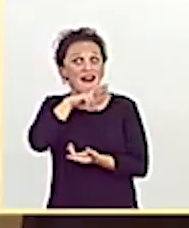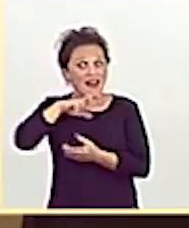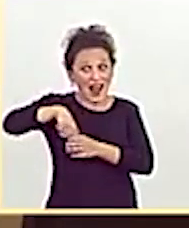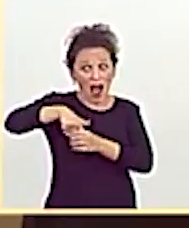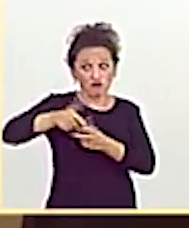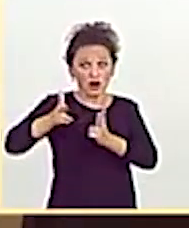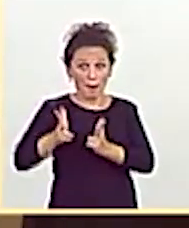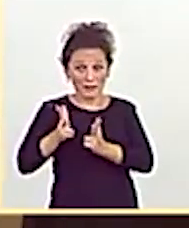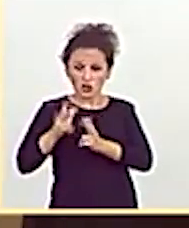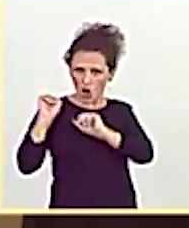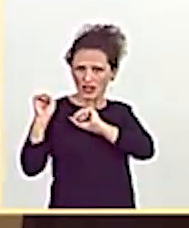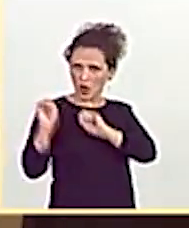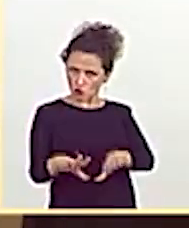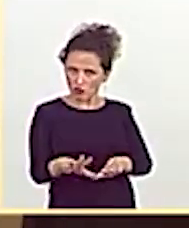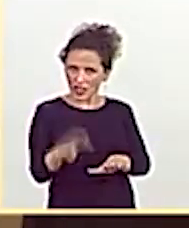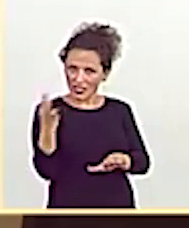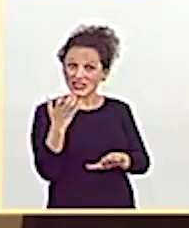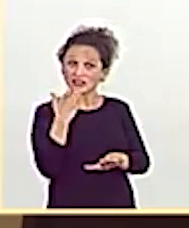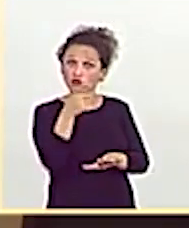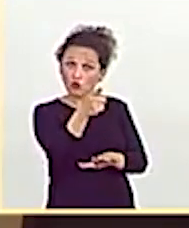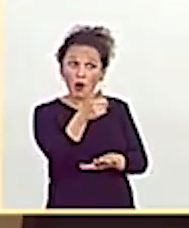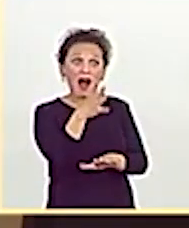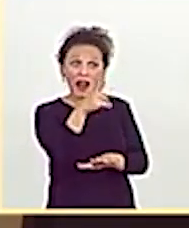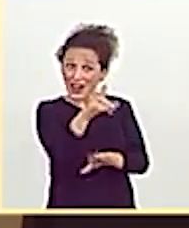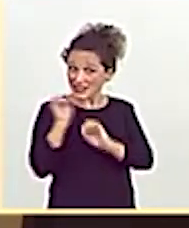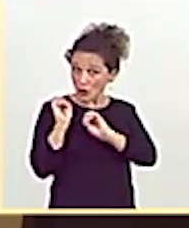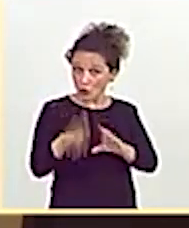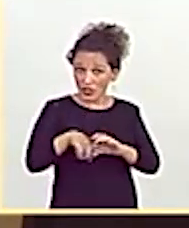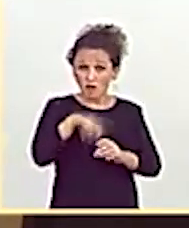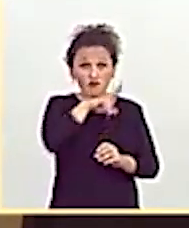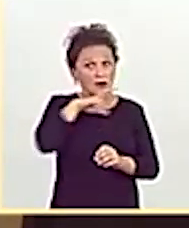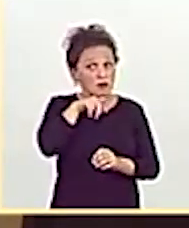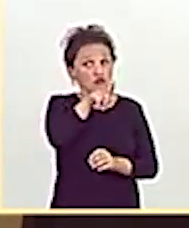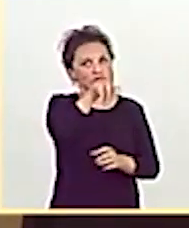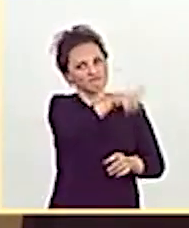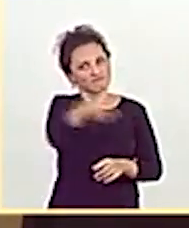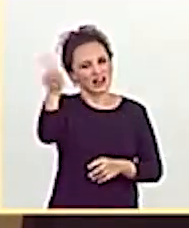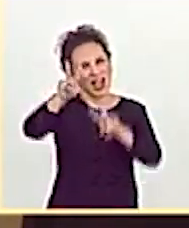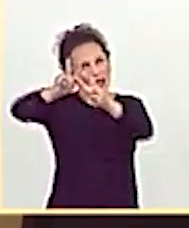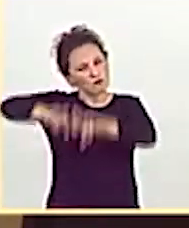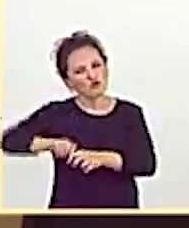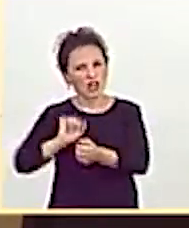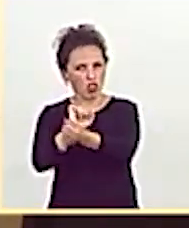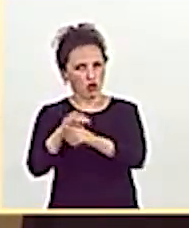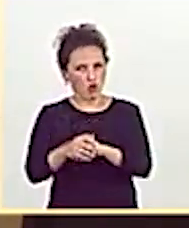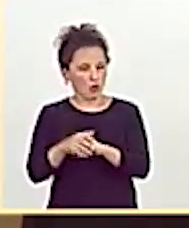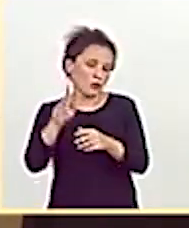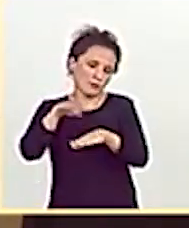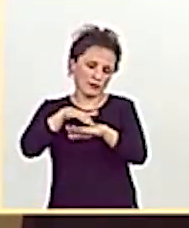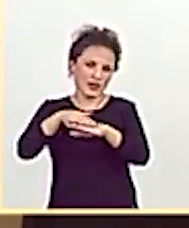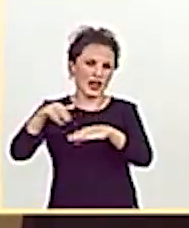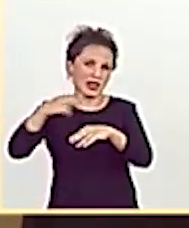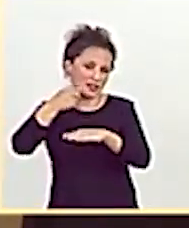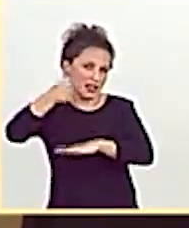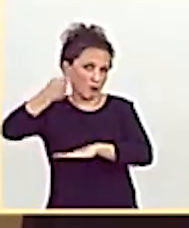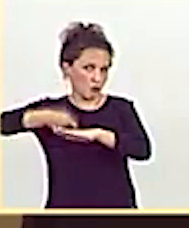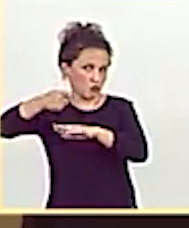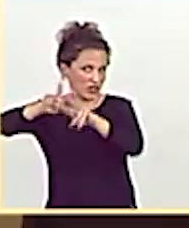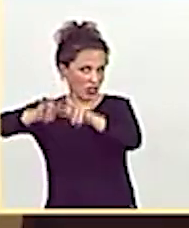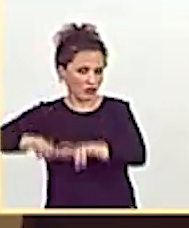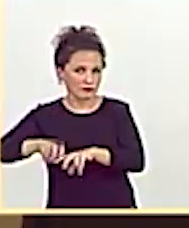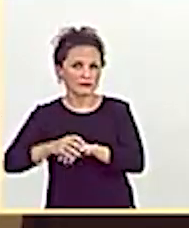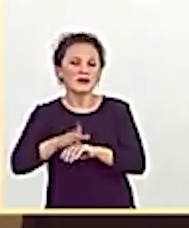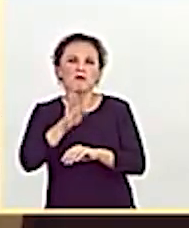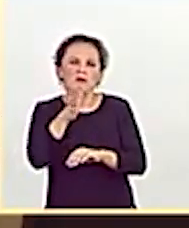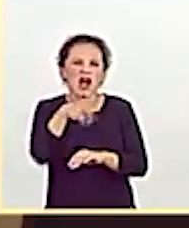usted renuncia, hoy aquí estaría usted imputado. Estaría usted imputado. ¿Y qué opinaba, señor Iglesias, antes de ser vicepresidente